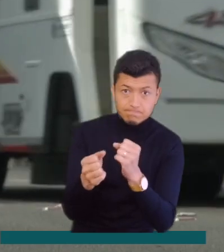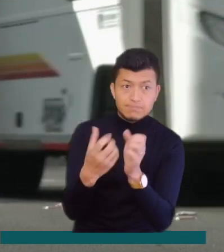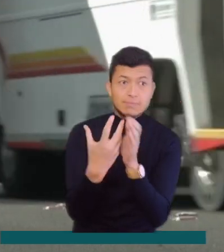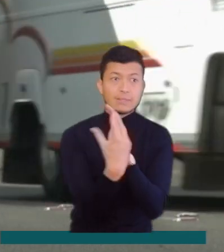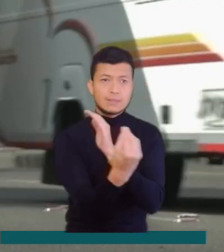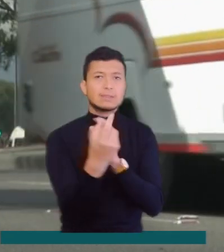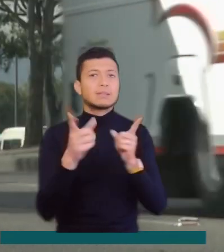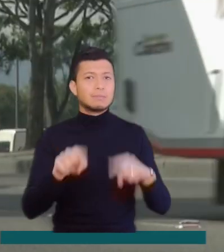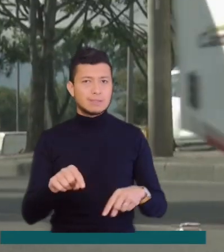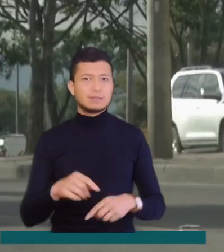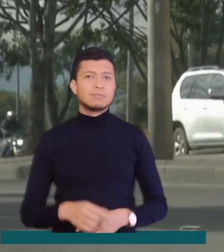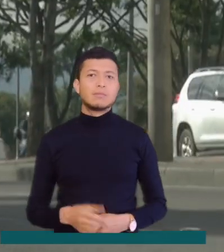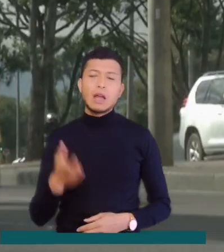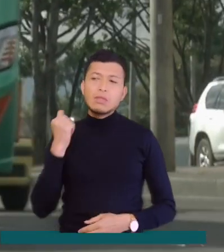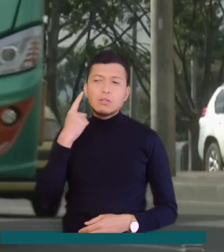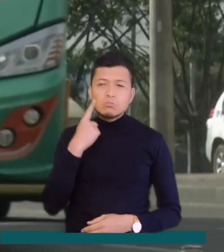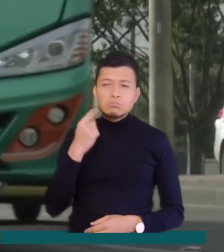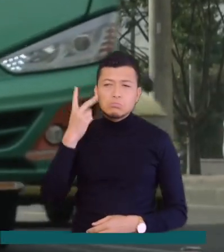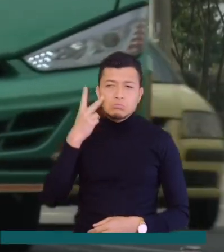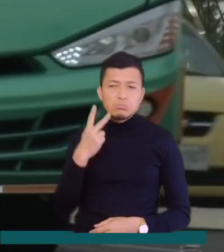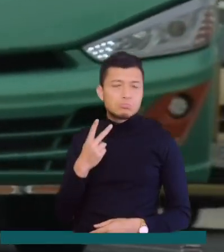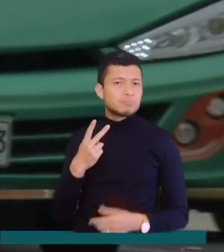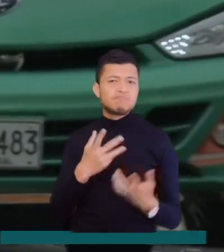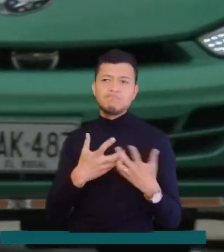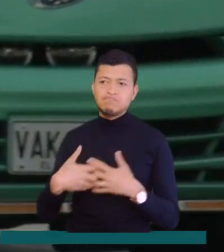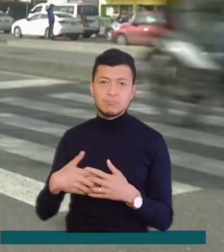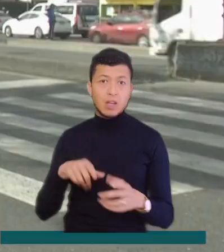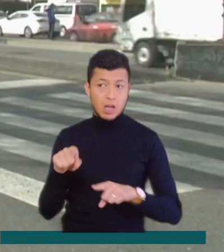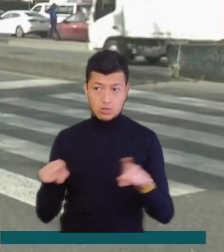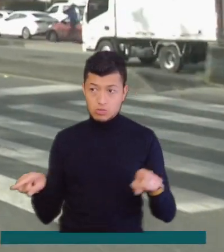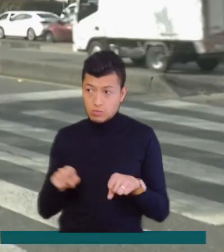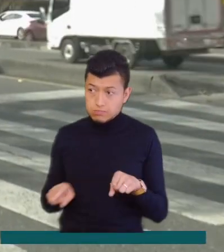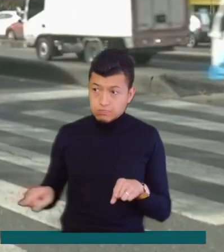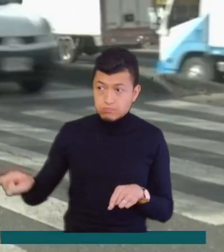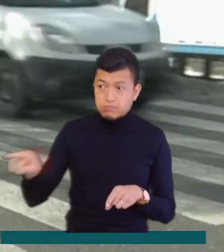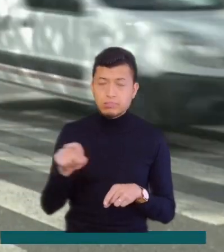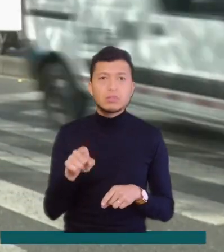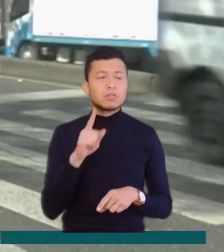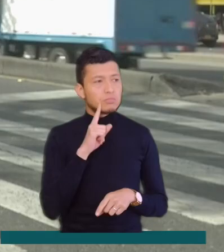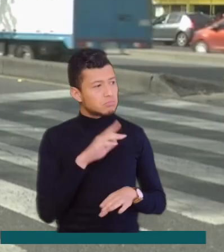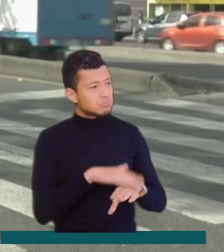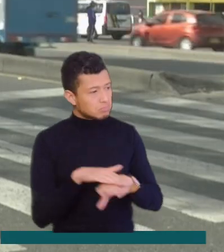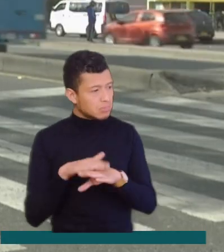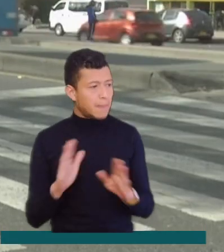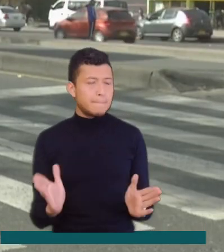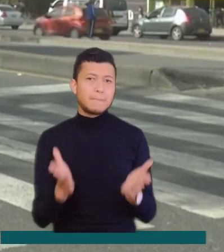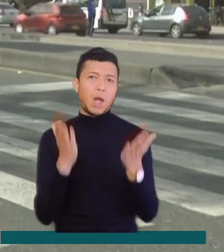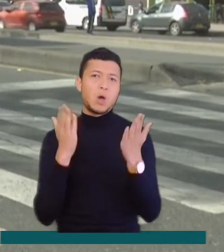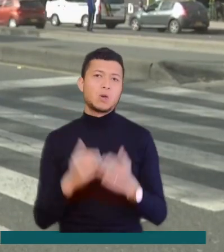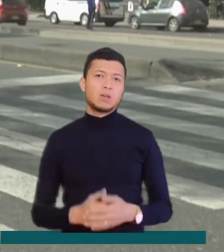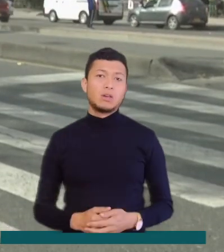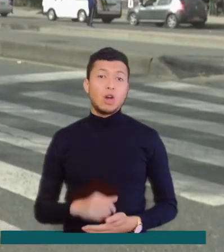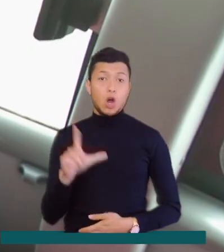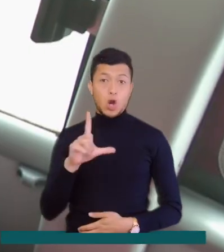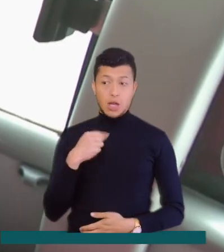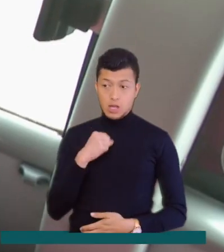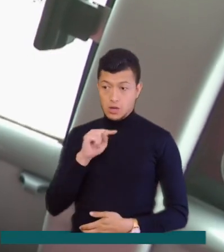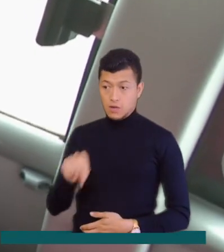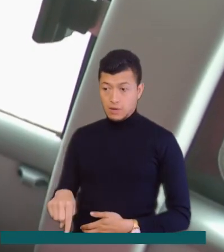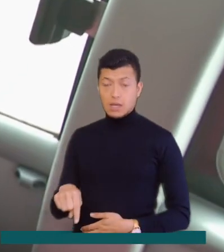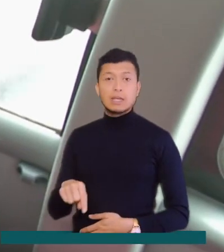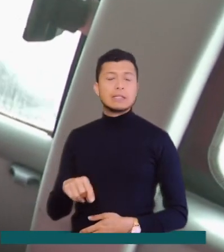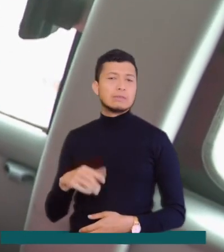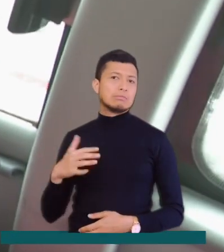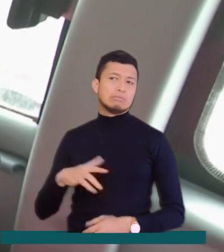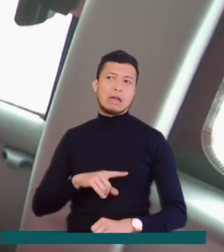Durante los primeros días la medida no funcionó, sin embargo, algunos actores viales coinciden en que ha ido mejorando. Pues el lunes vine y me